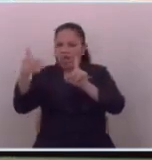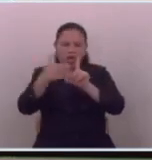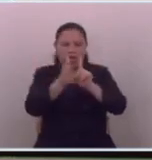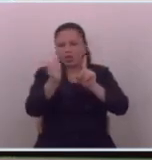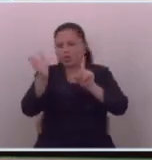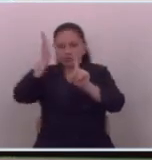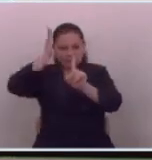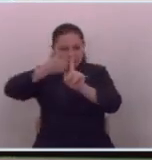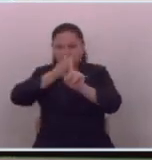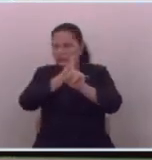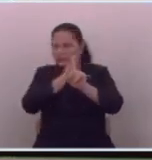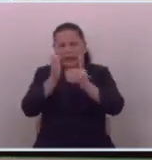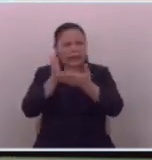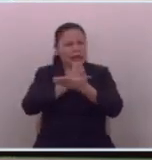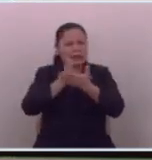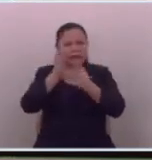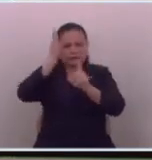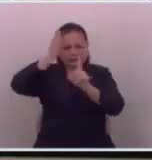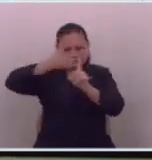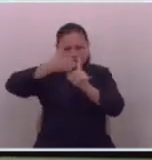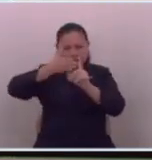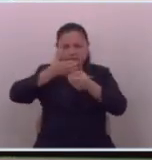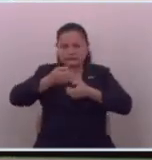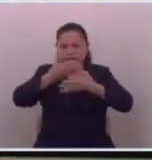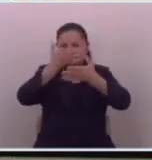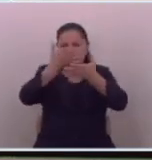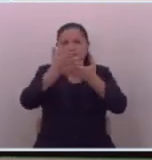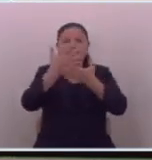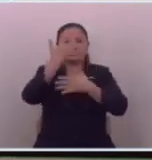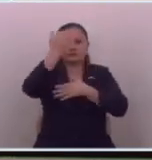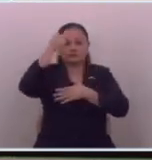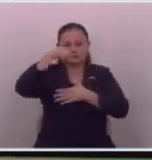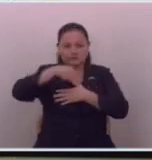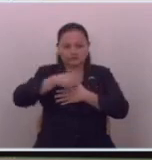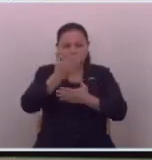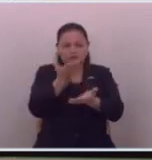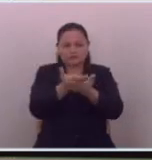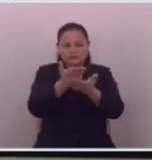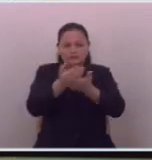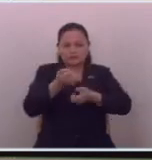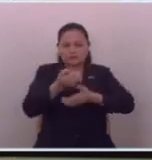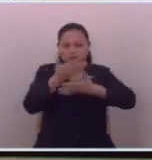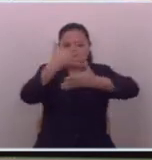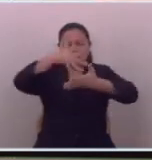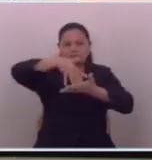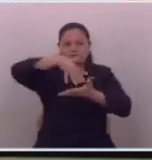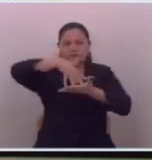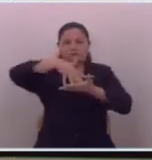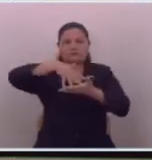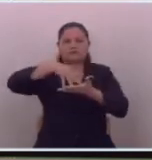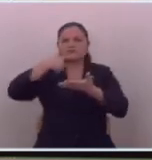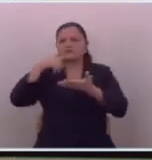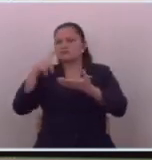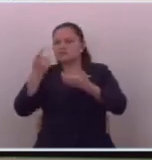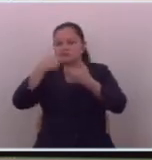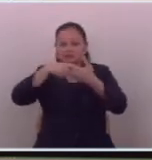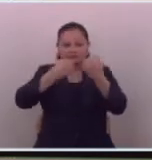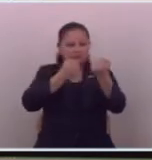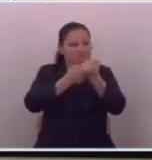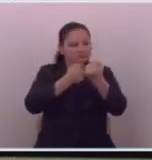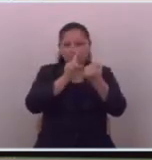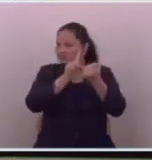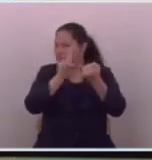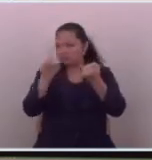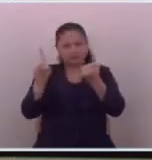por el pronunciamiento porque al final eso es lo que va a contar nosotros proponemos un pronunciamiento quien apoya y